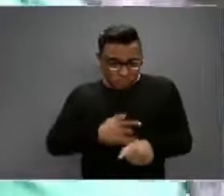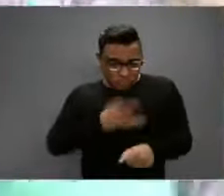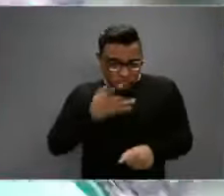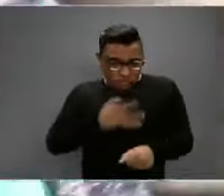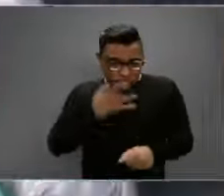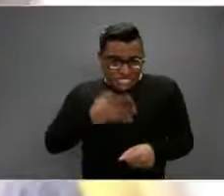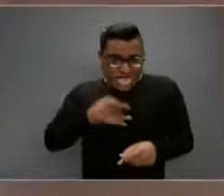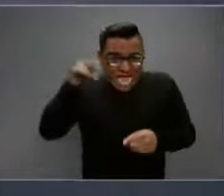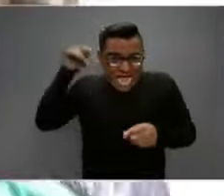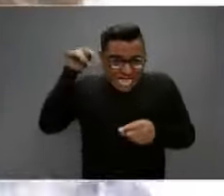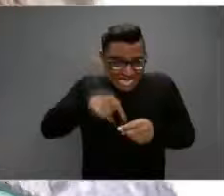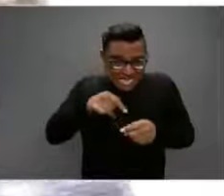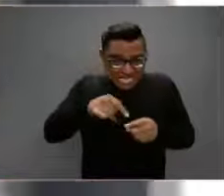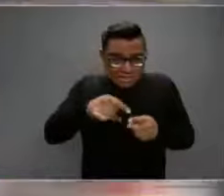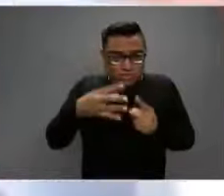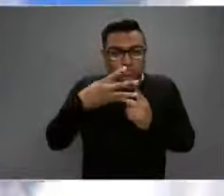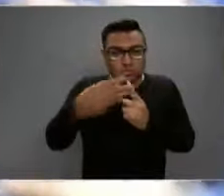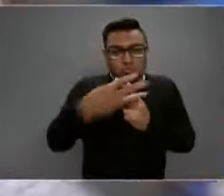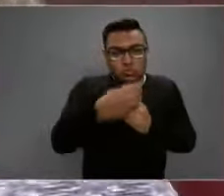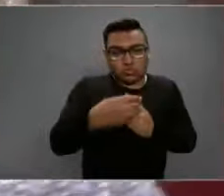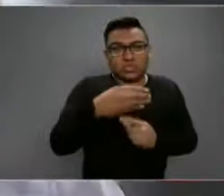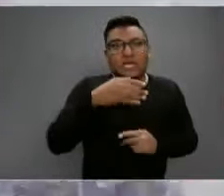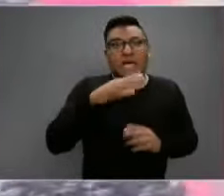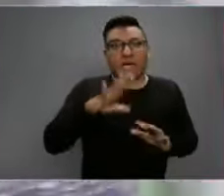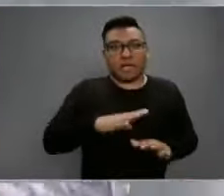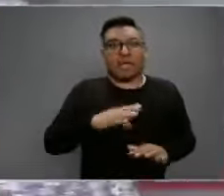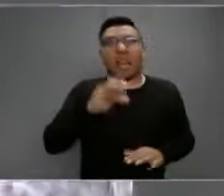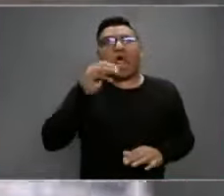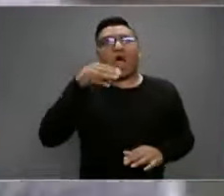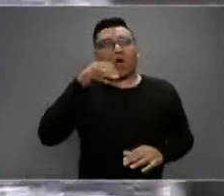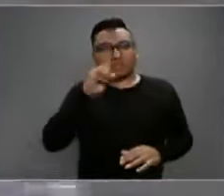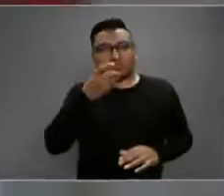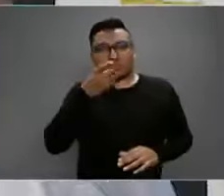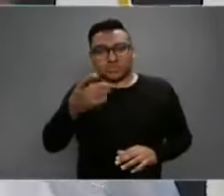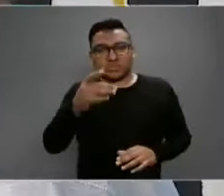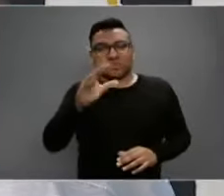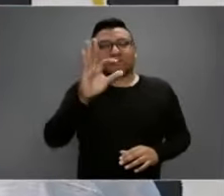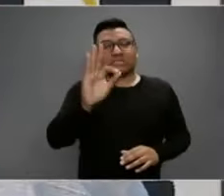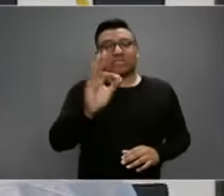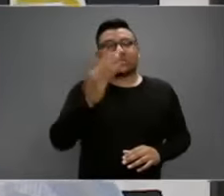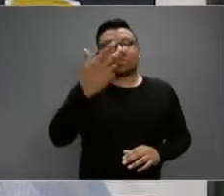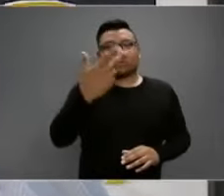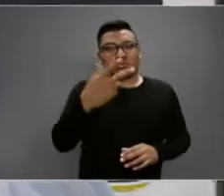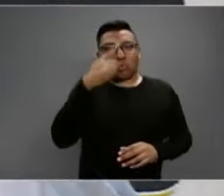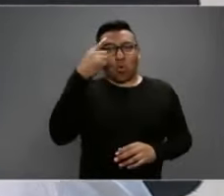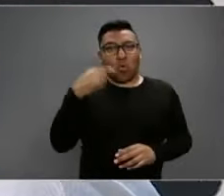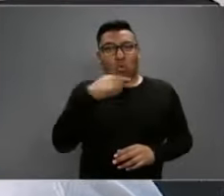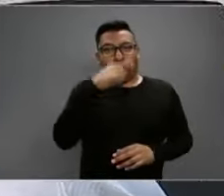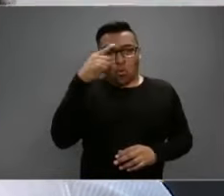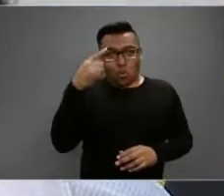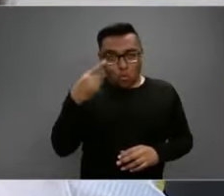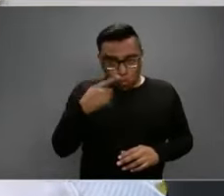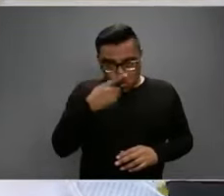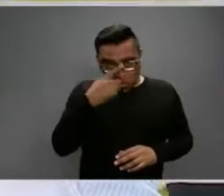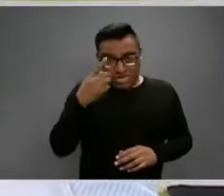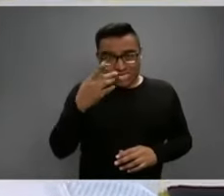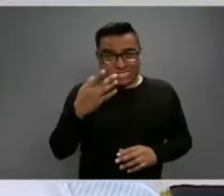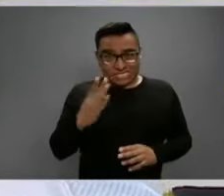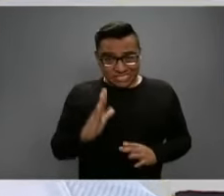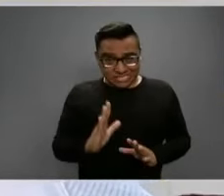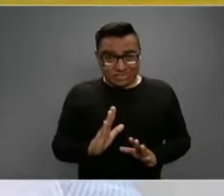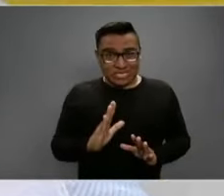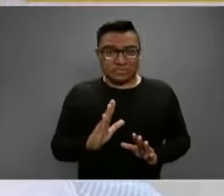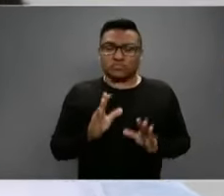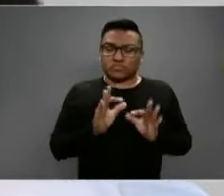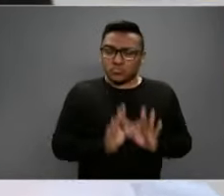Por seguridad, la Organización Mundial de la Salud ha dicho 48 horas antes del inicio de signos y síntomas. Nosotros, por